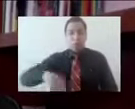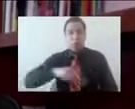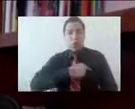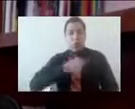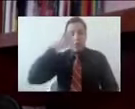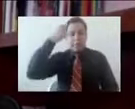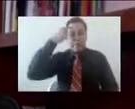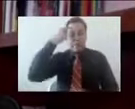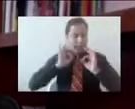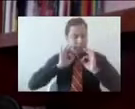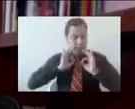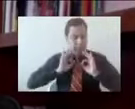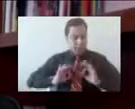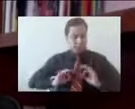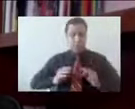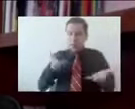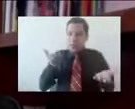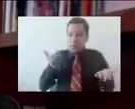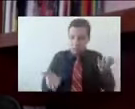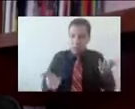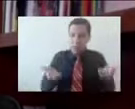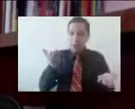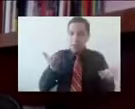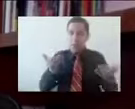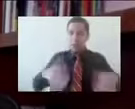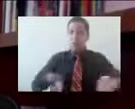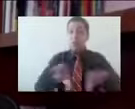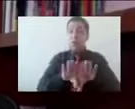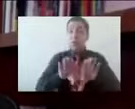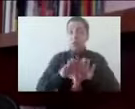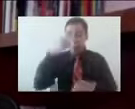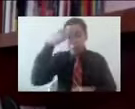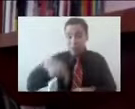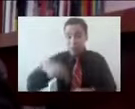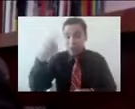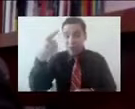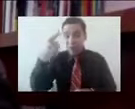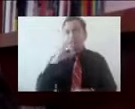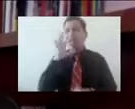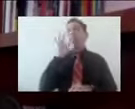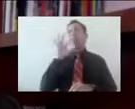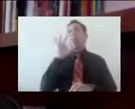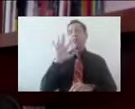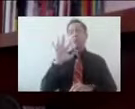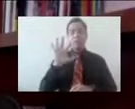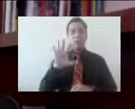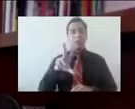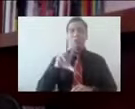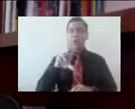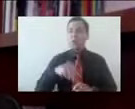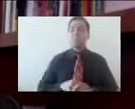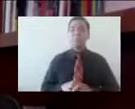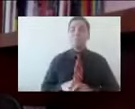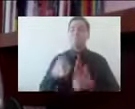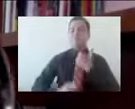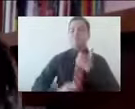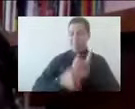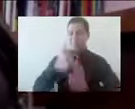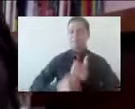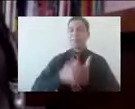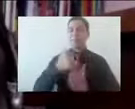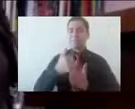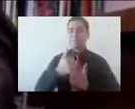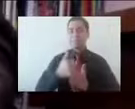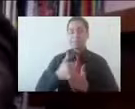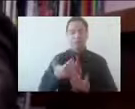equilibrada. Es una época, no es nada fácil, pero para eso tenemos el apoyo de especialistas